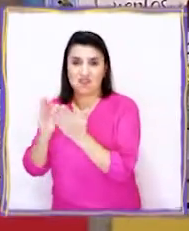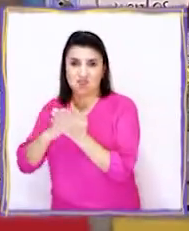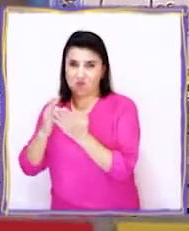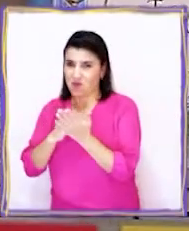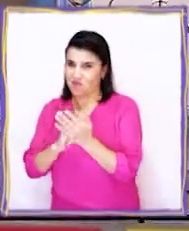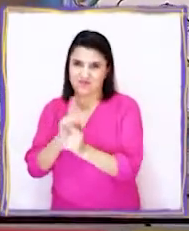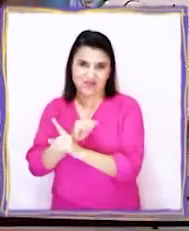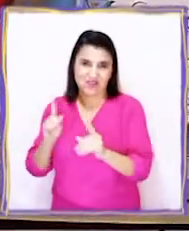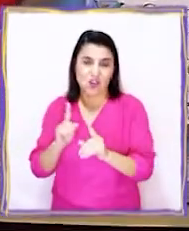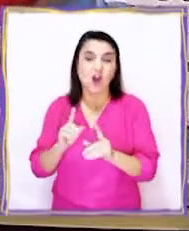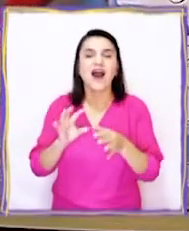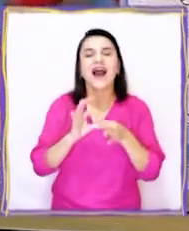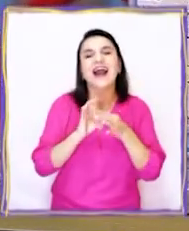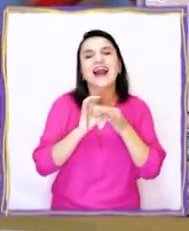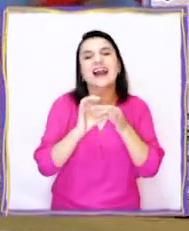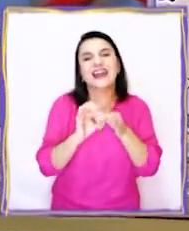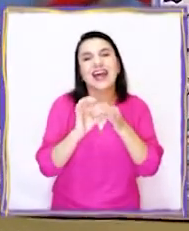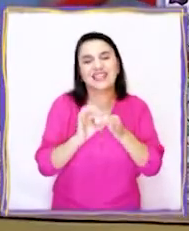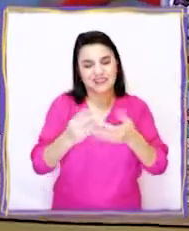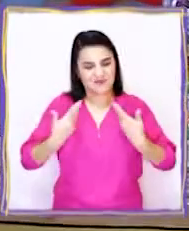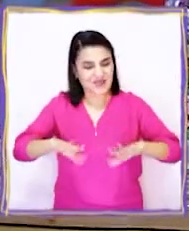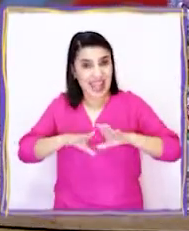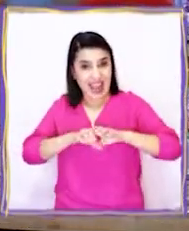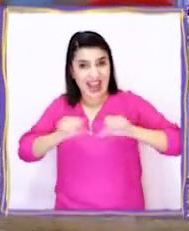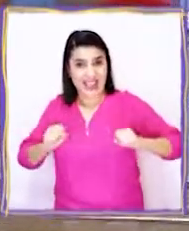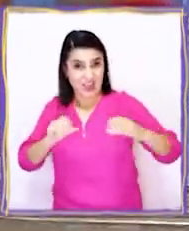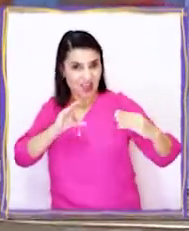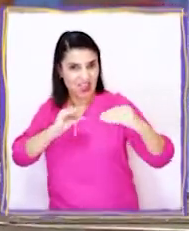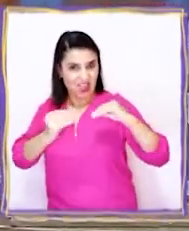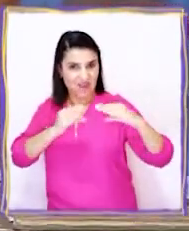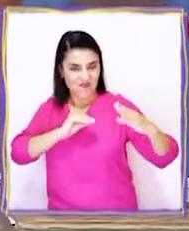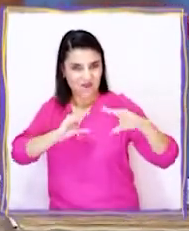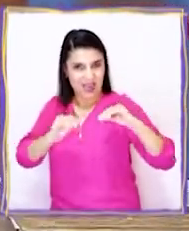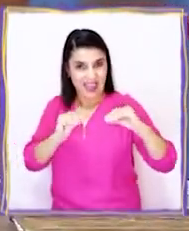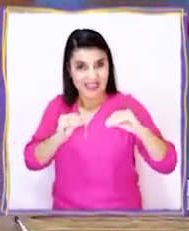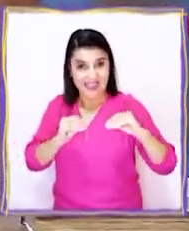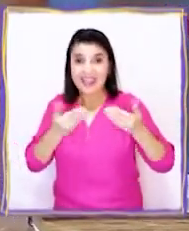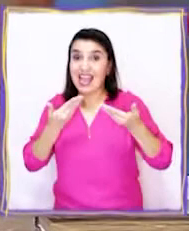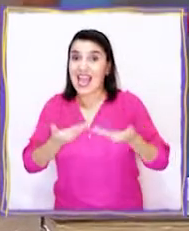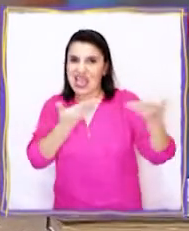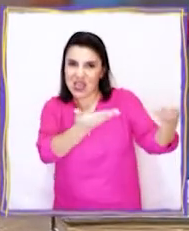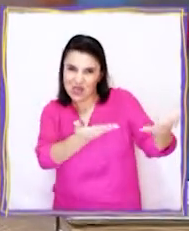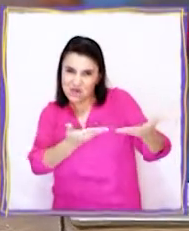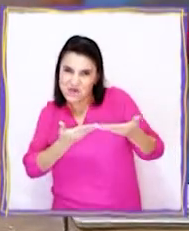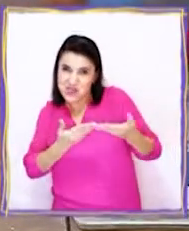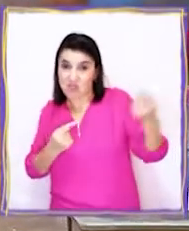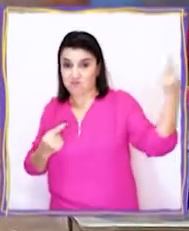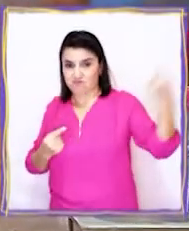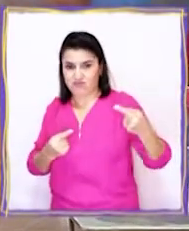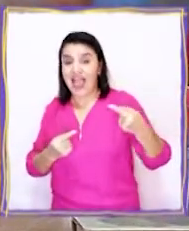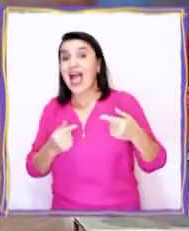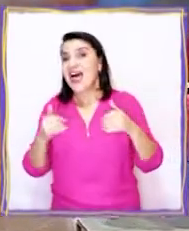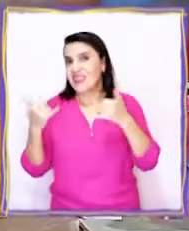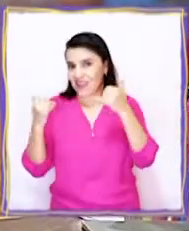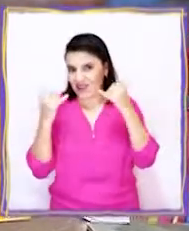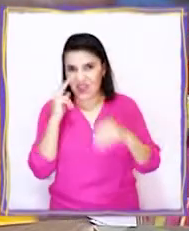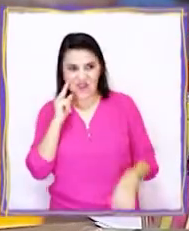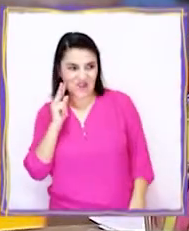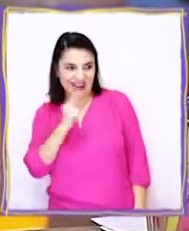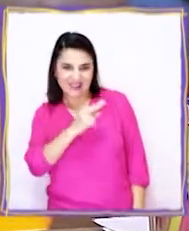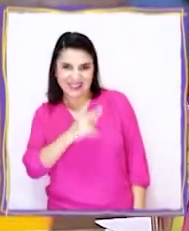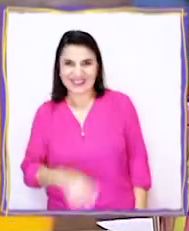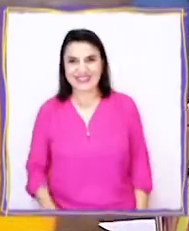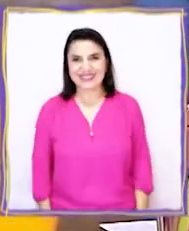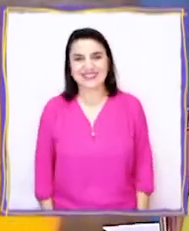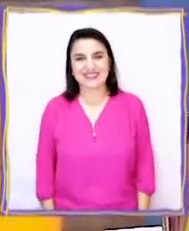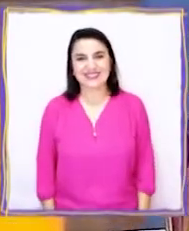libro del papel. ¡Gracias! ¡Estoy lista para el debate! ¡Tenemos una contrincante muy divertida! ¡Ya